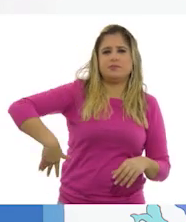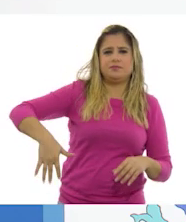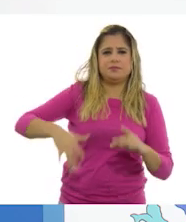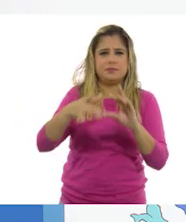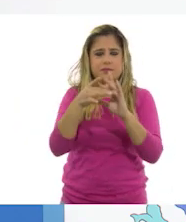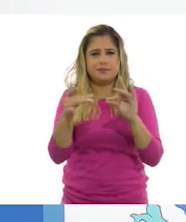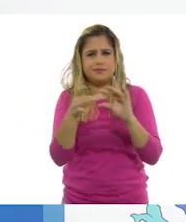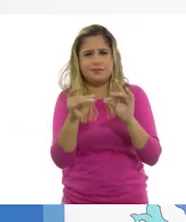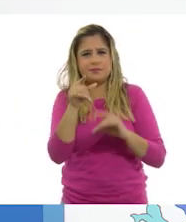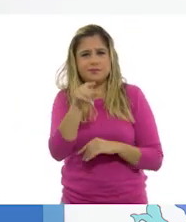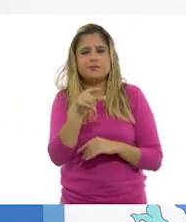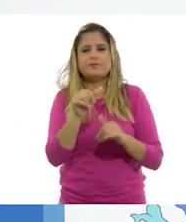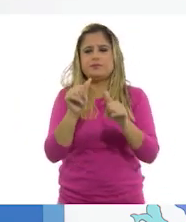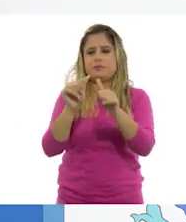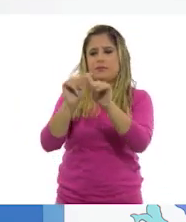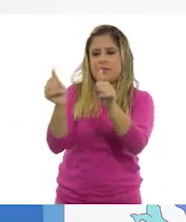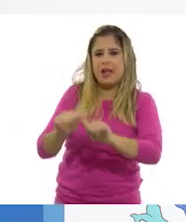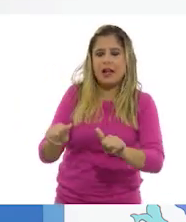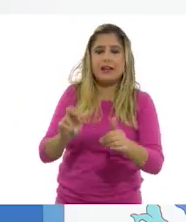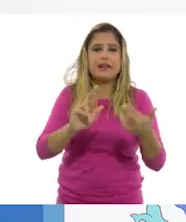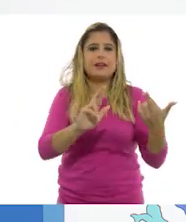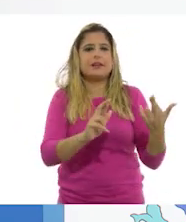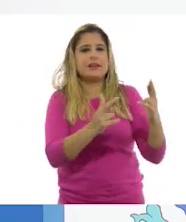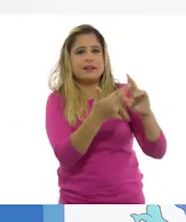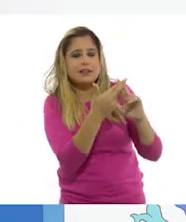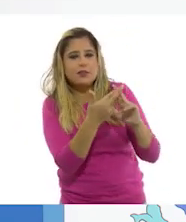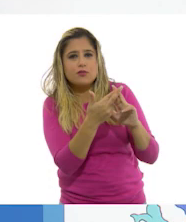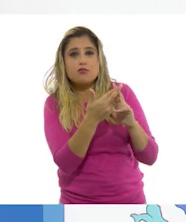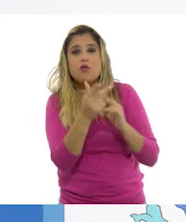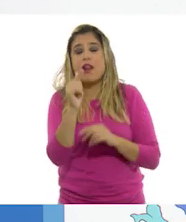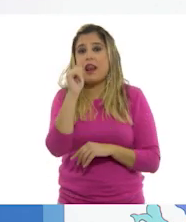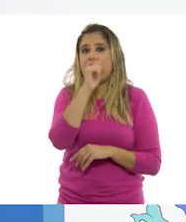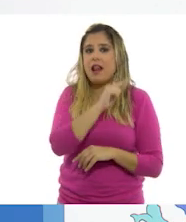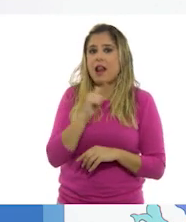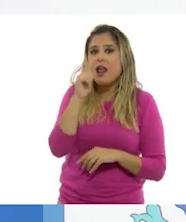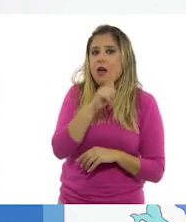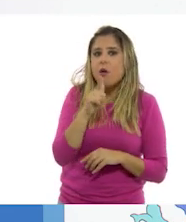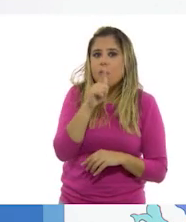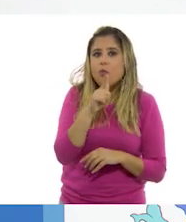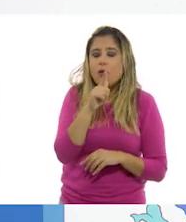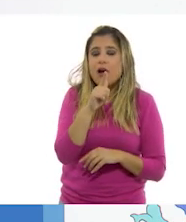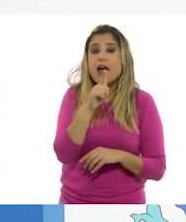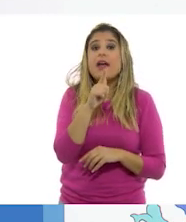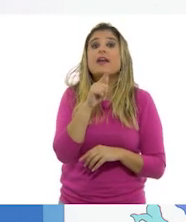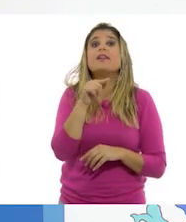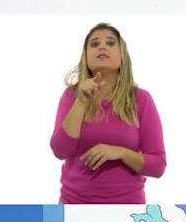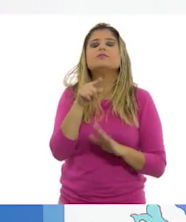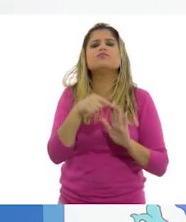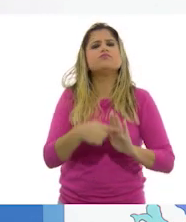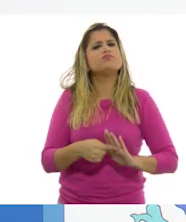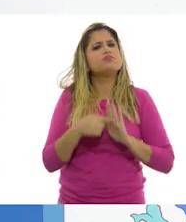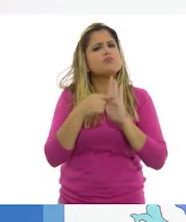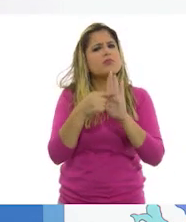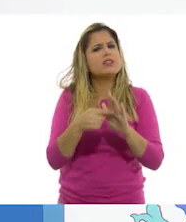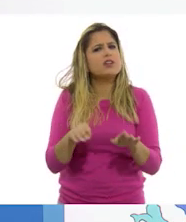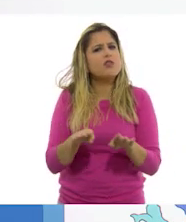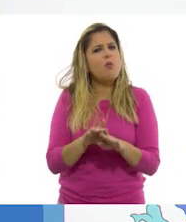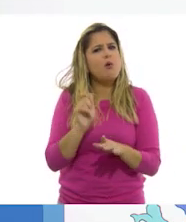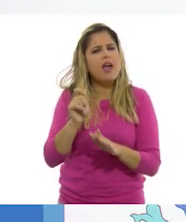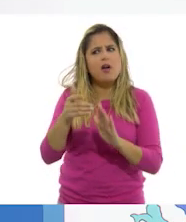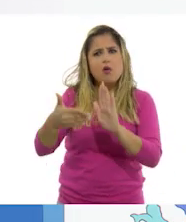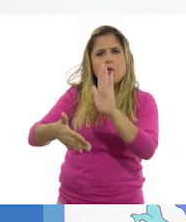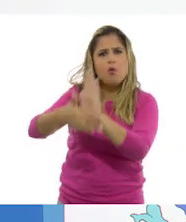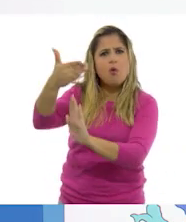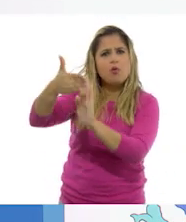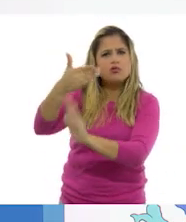mencionaste artes, religión, lenguaje, y que se muestra también en sus construcciones,